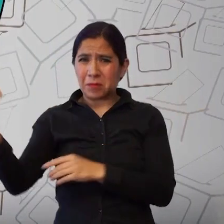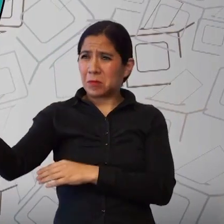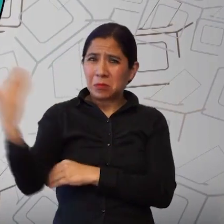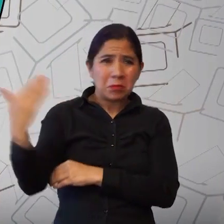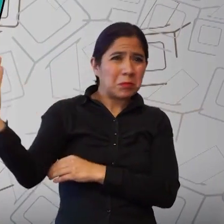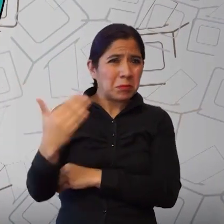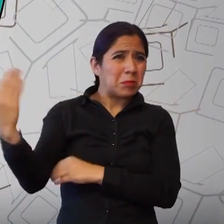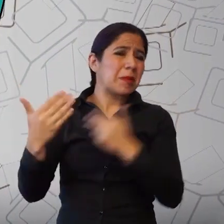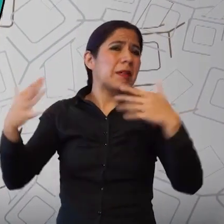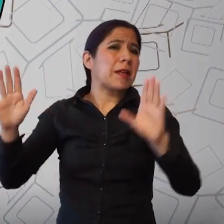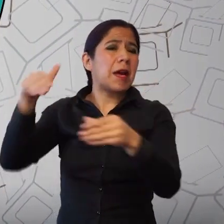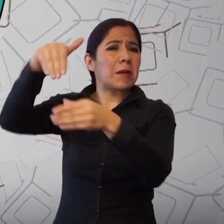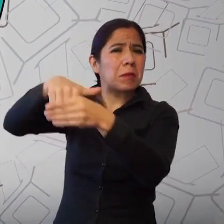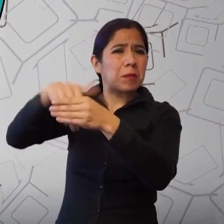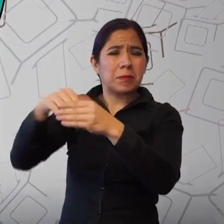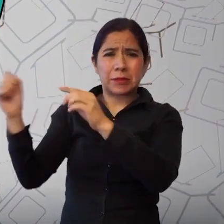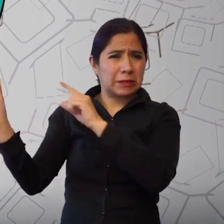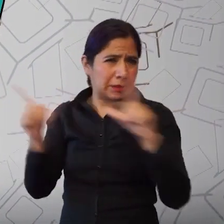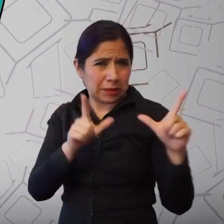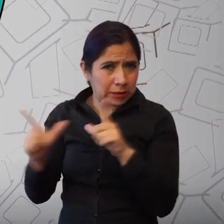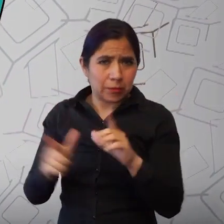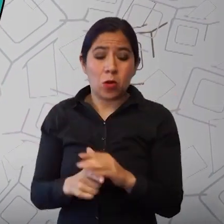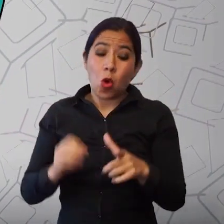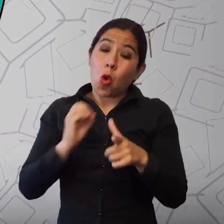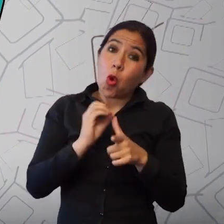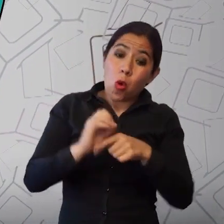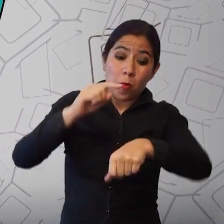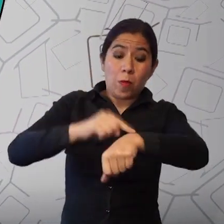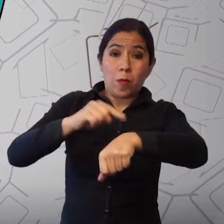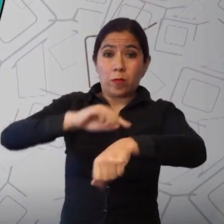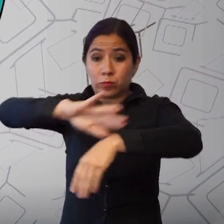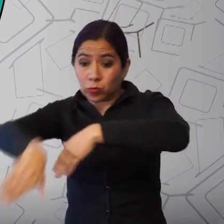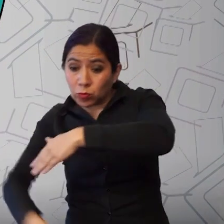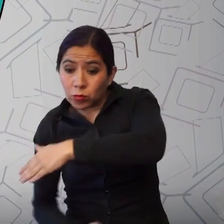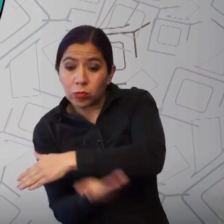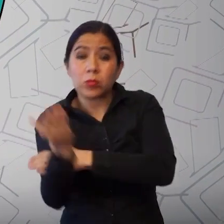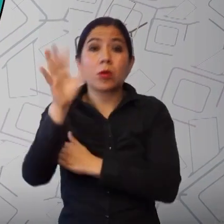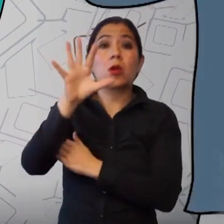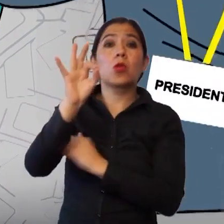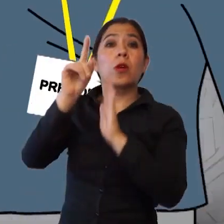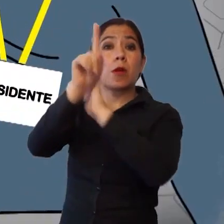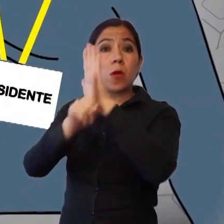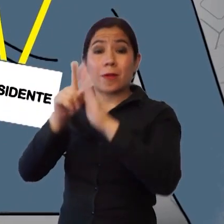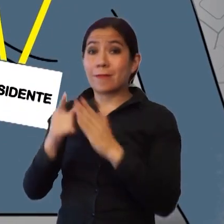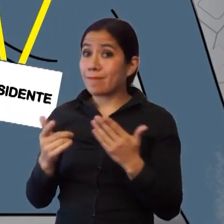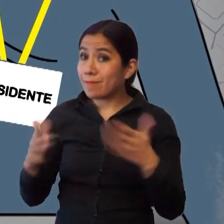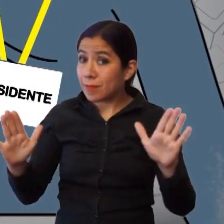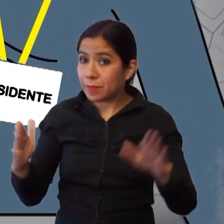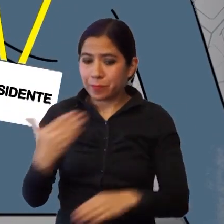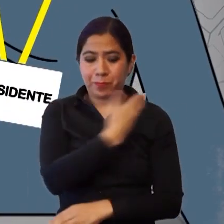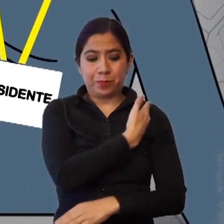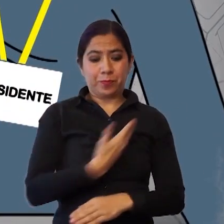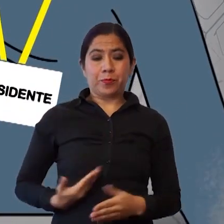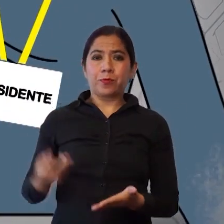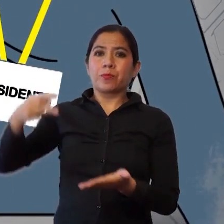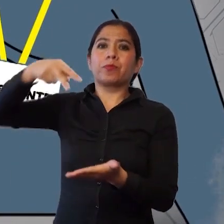su voto, o después de las nueve horas de funcionamiento de la mesa, el presidente en voz alta dirá,